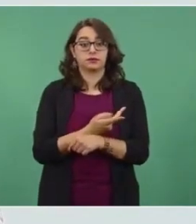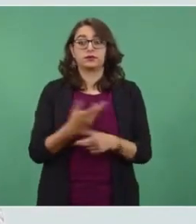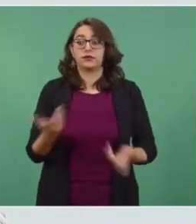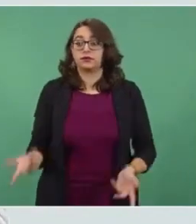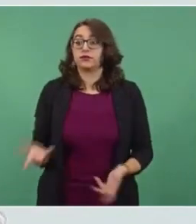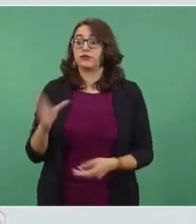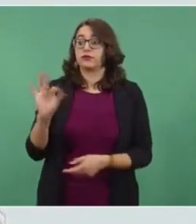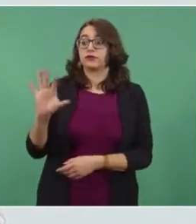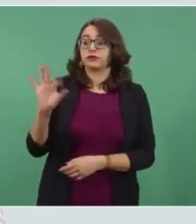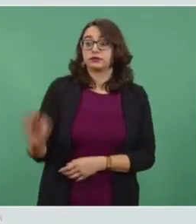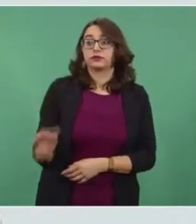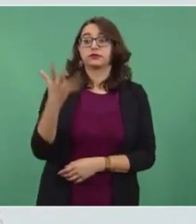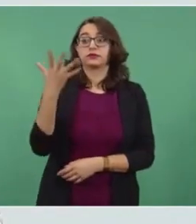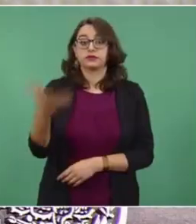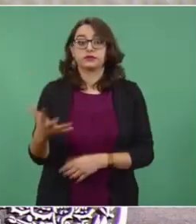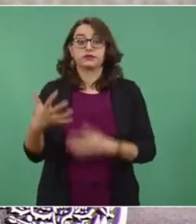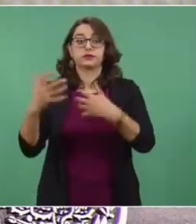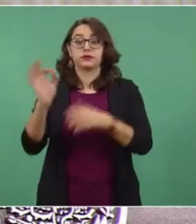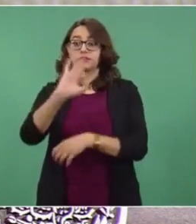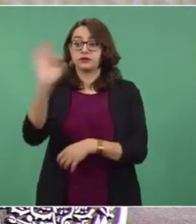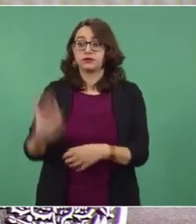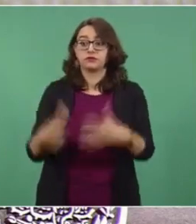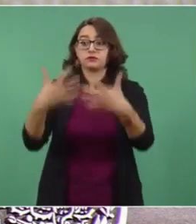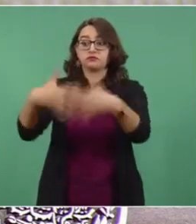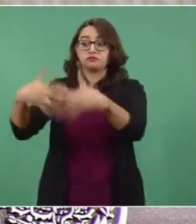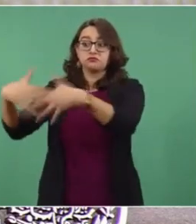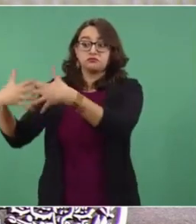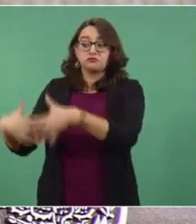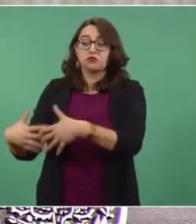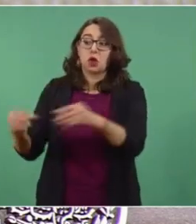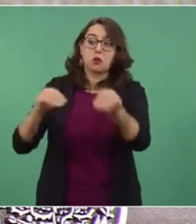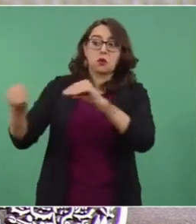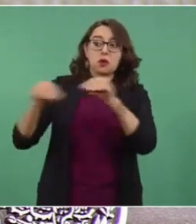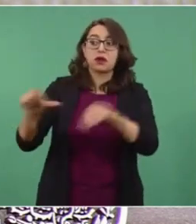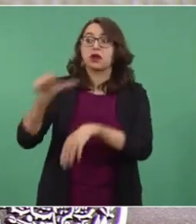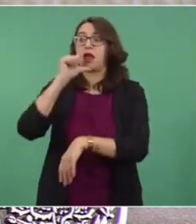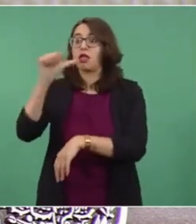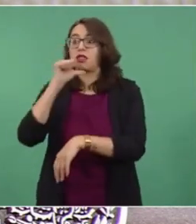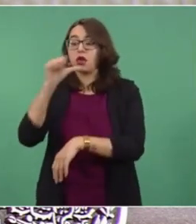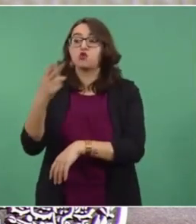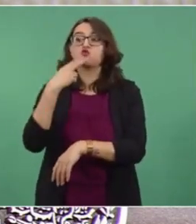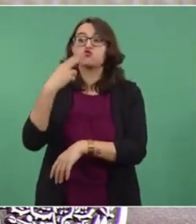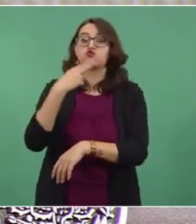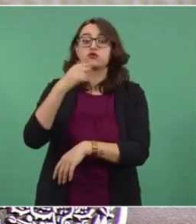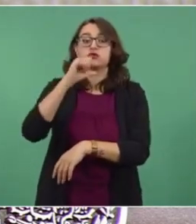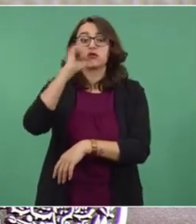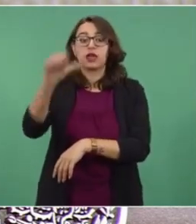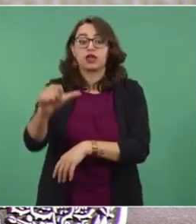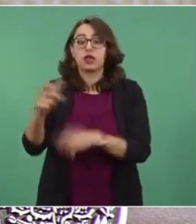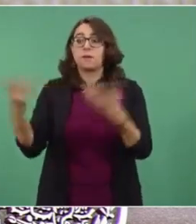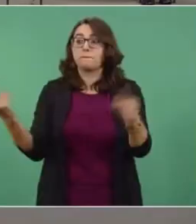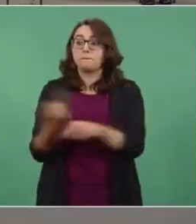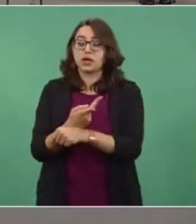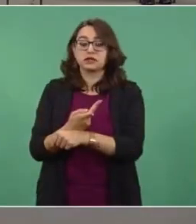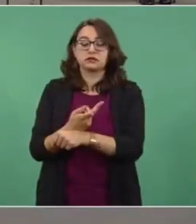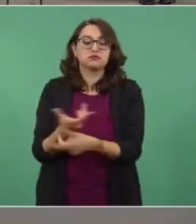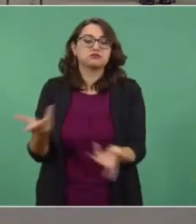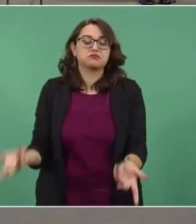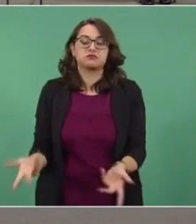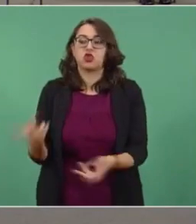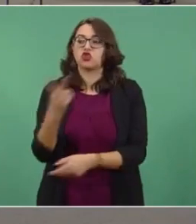plantas fuera de operación subutilizadas, no facturó, no generó